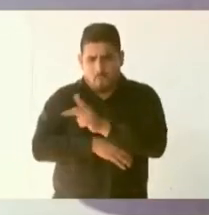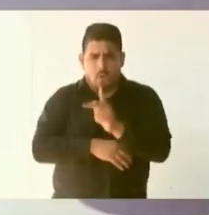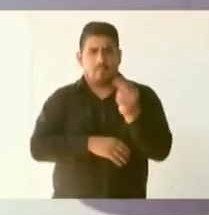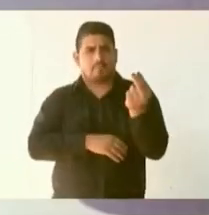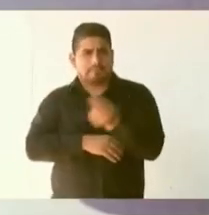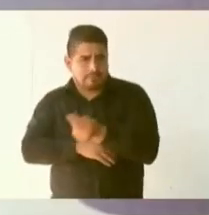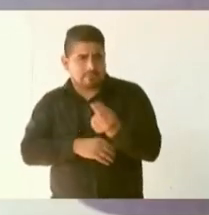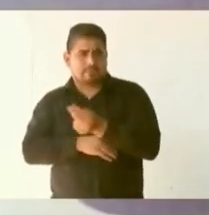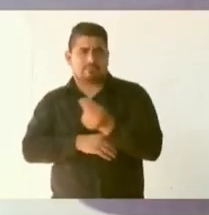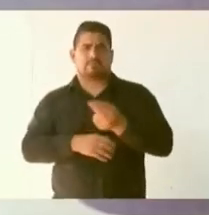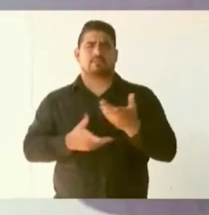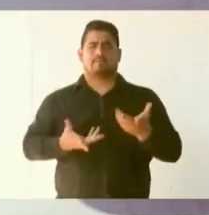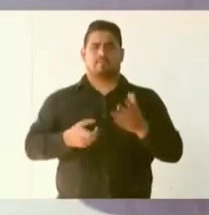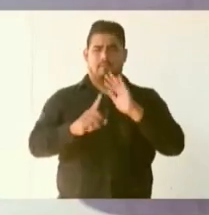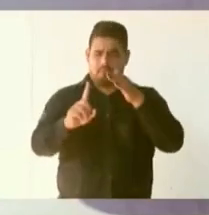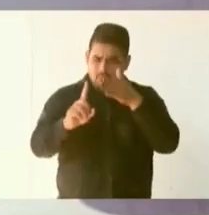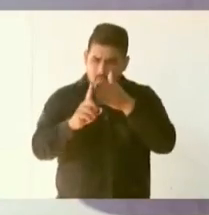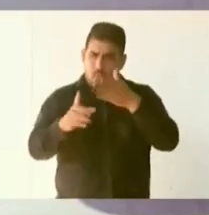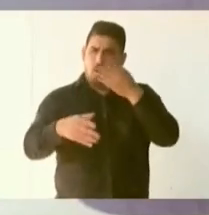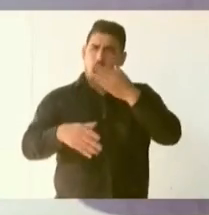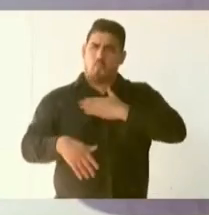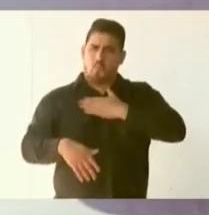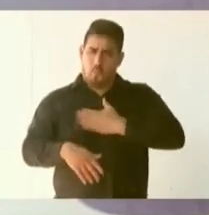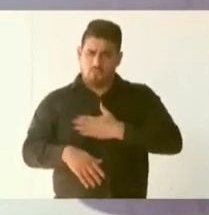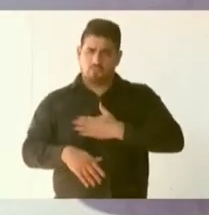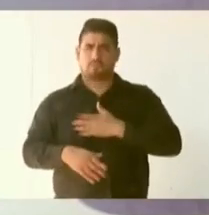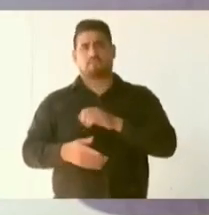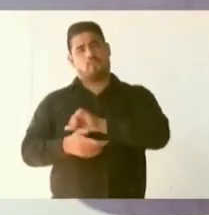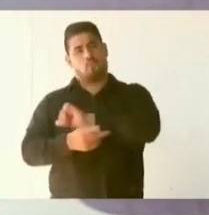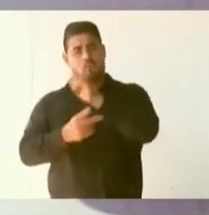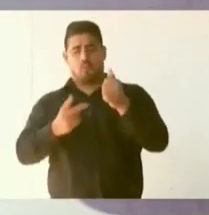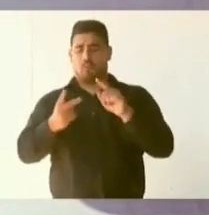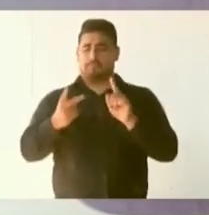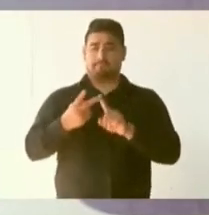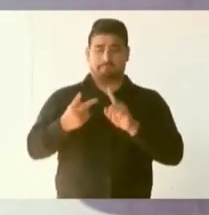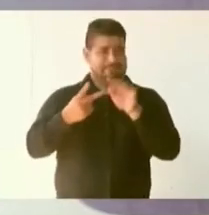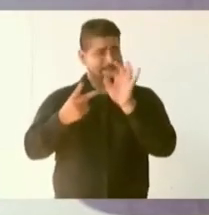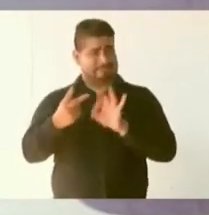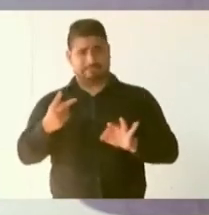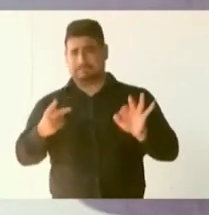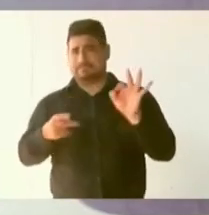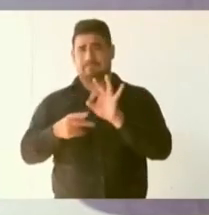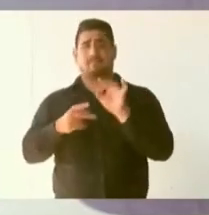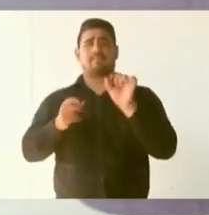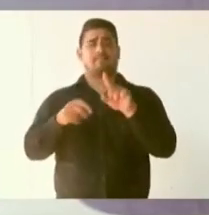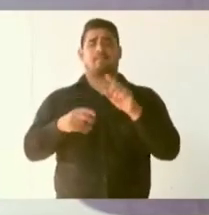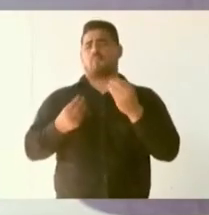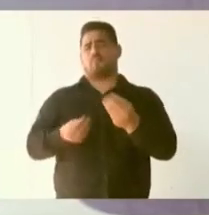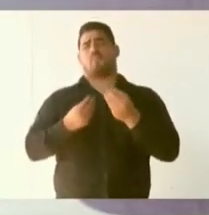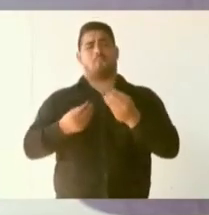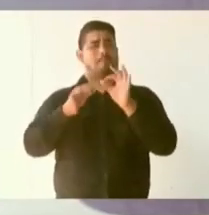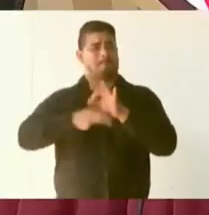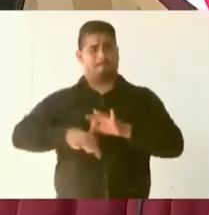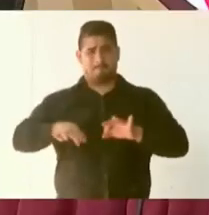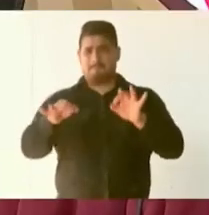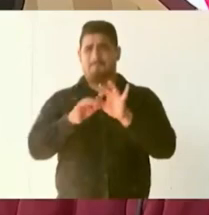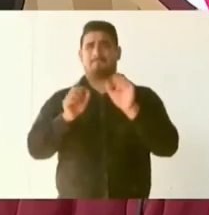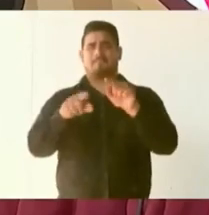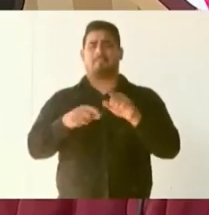por las causas justas. Y lo otro que es muy importante, mucho, mucho, muy importante,